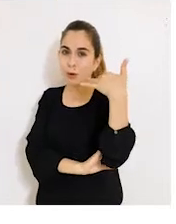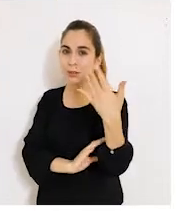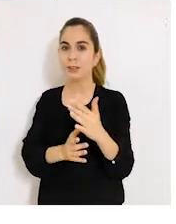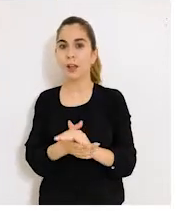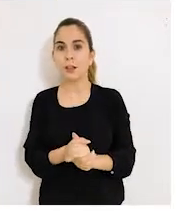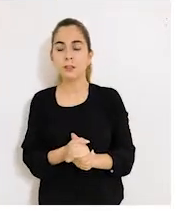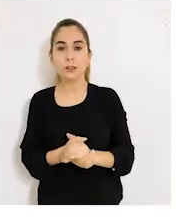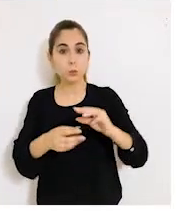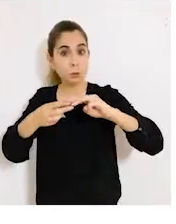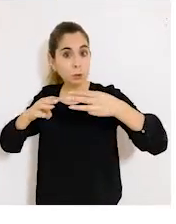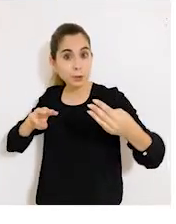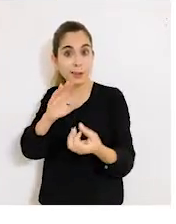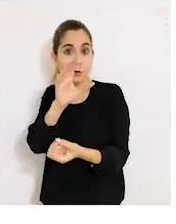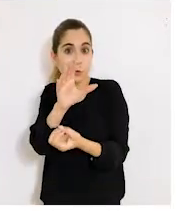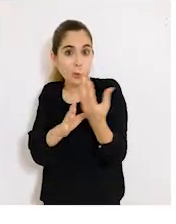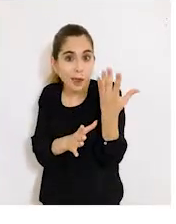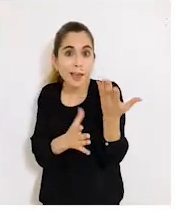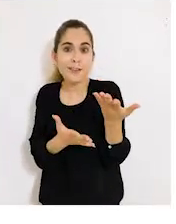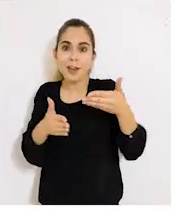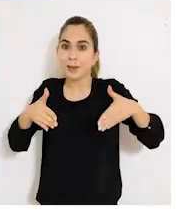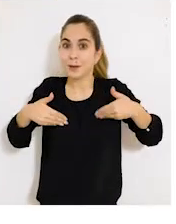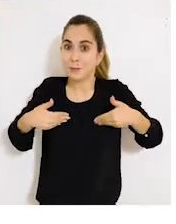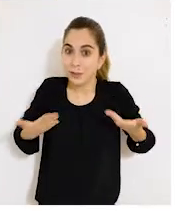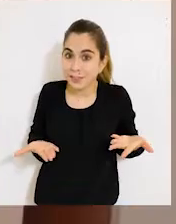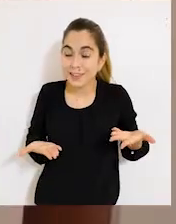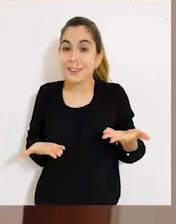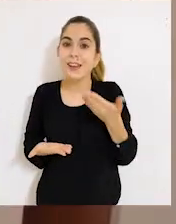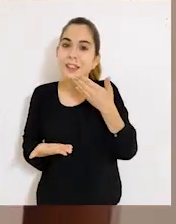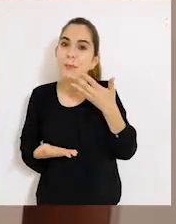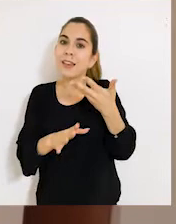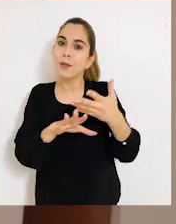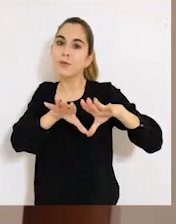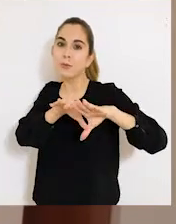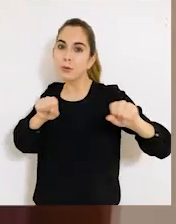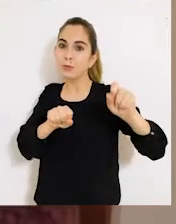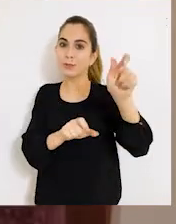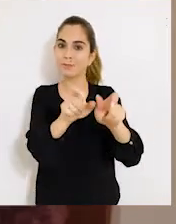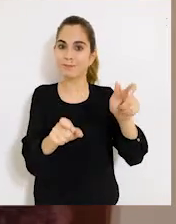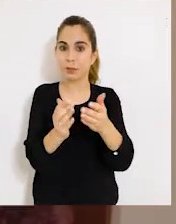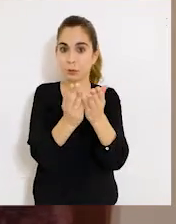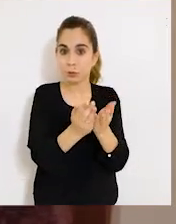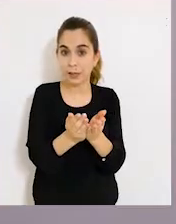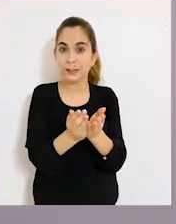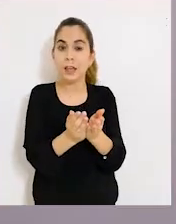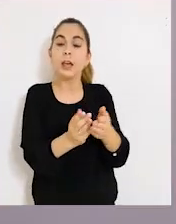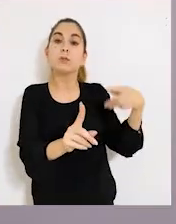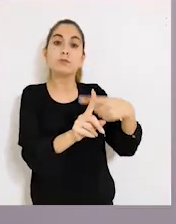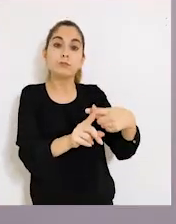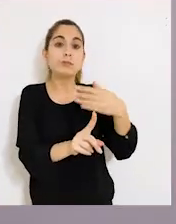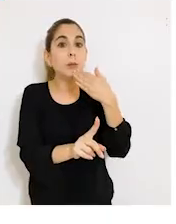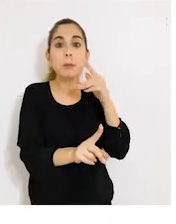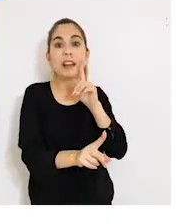a través de una metodología innovadora, que es motivante y que genera compromiso a los estudiantes. Bueno, y respecto a los beneficios que tiene la